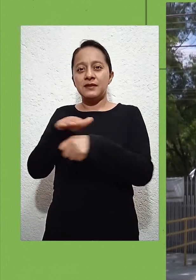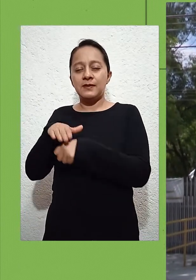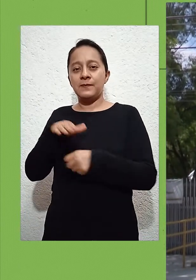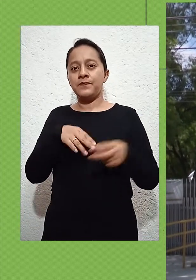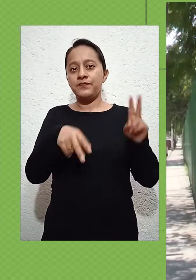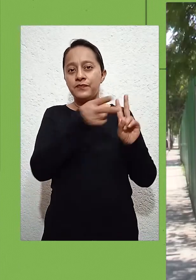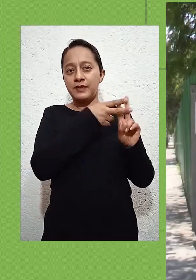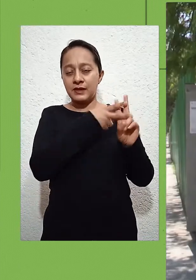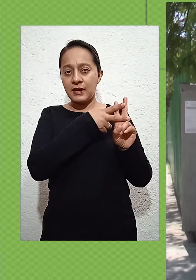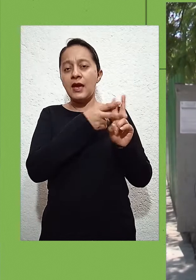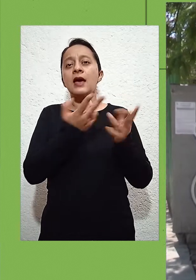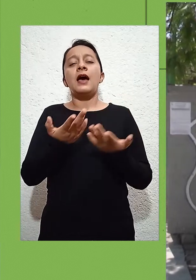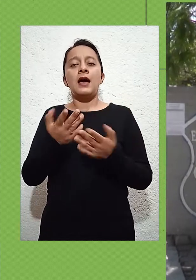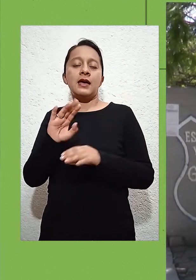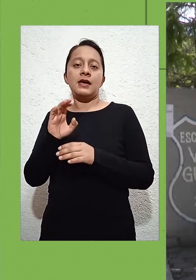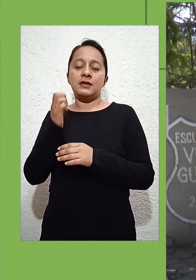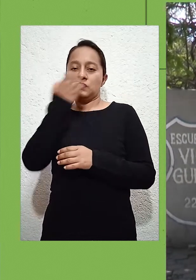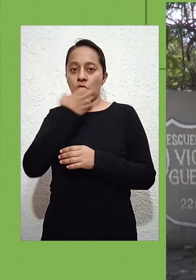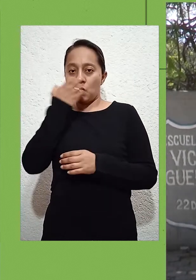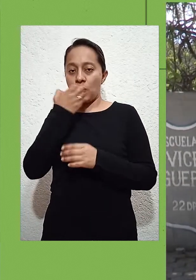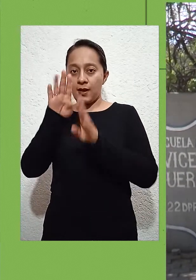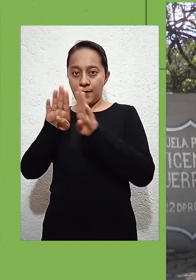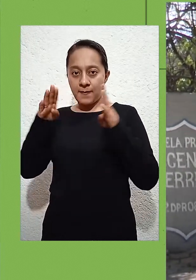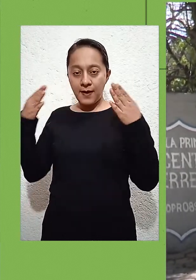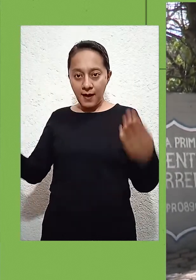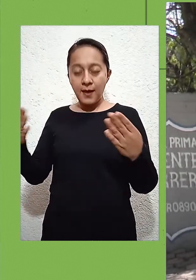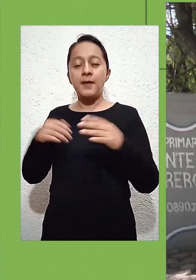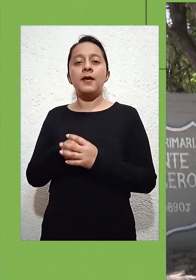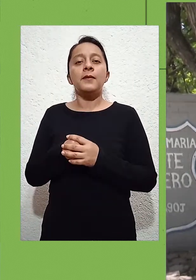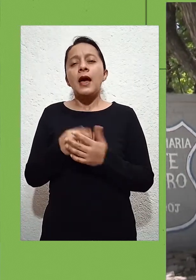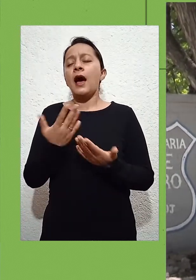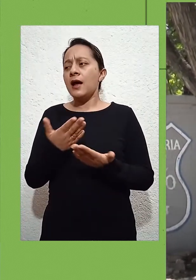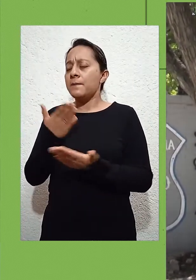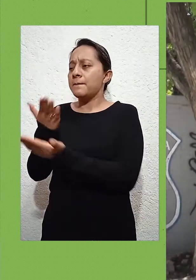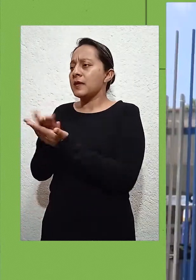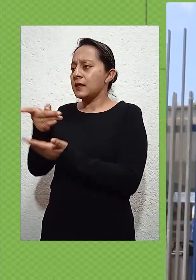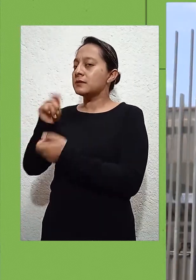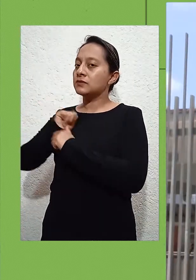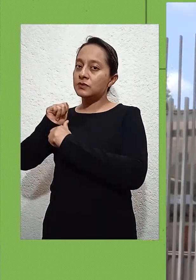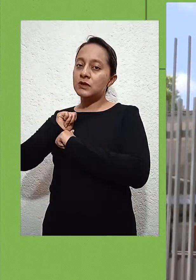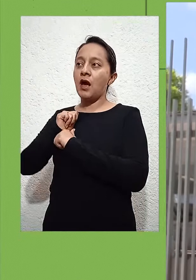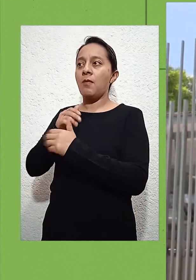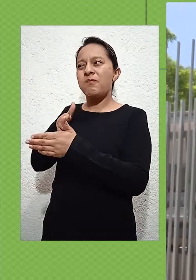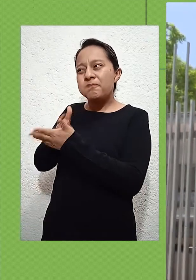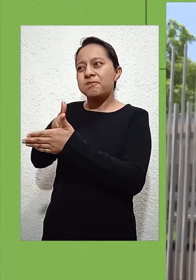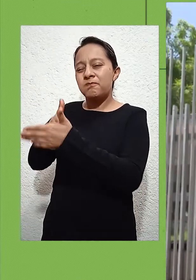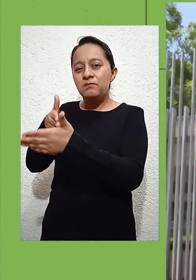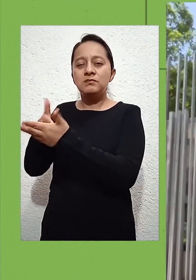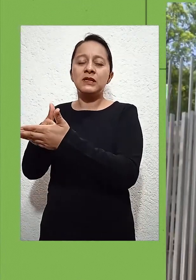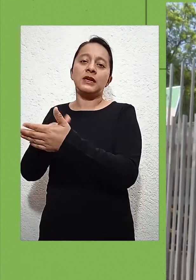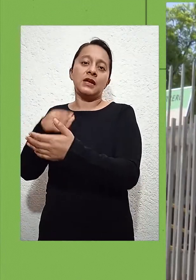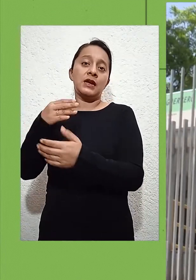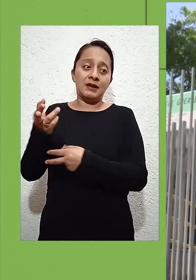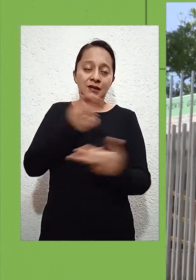se ha solicitado a las autoridades no frenar el regreso a clases pese a los cambios en el escenario, pues con dicho regreso no solo se combatirá el rezago